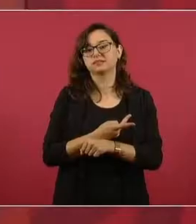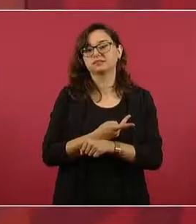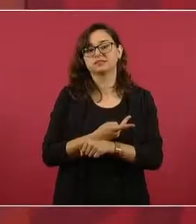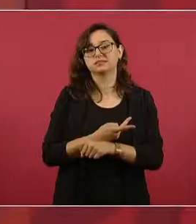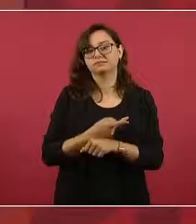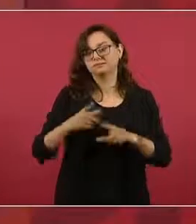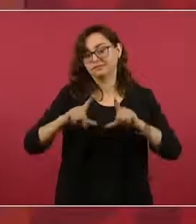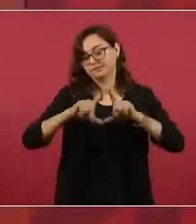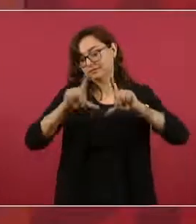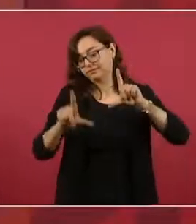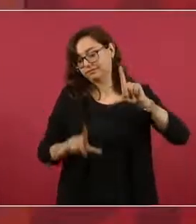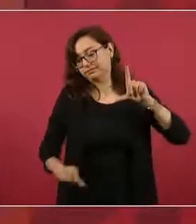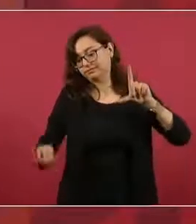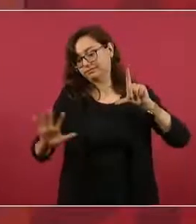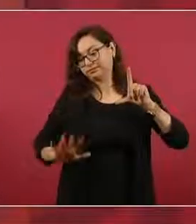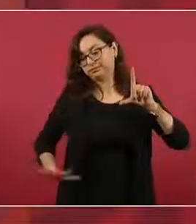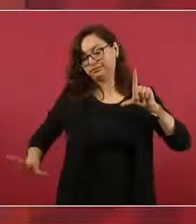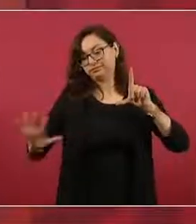la Riviera Maya,